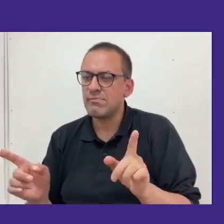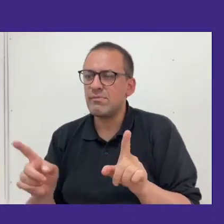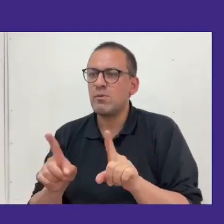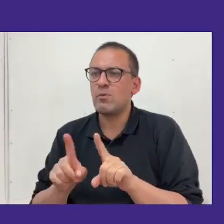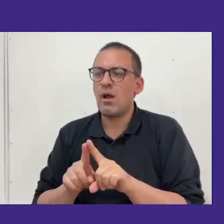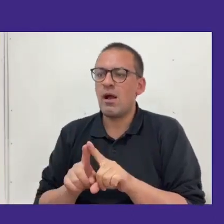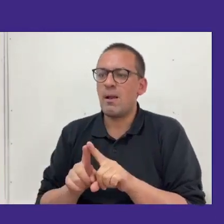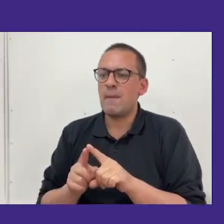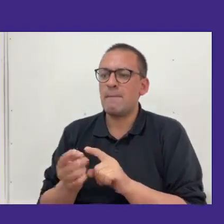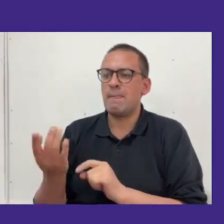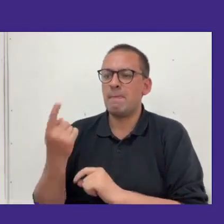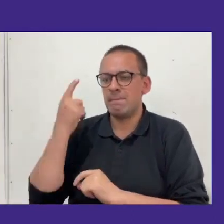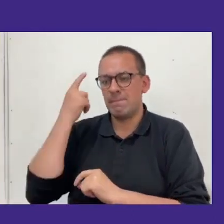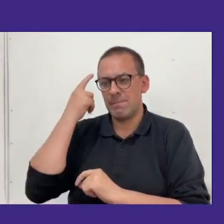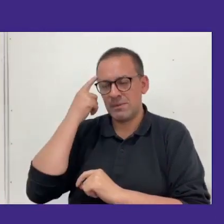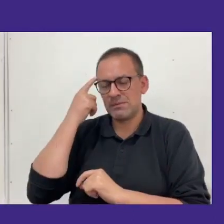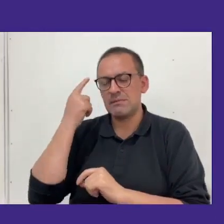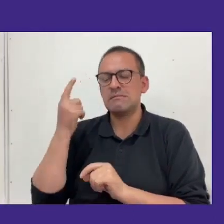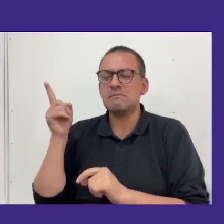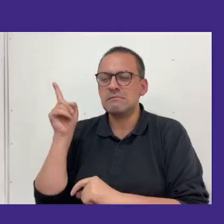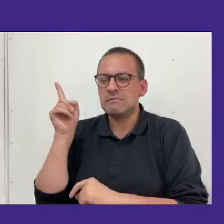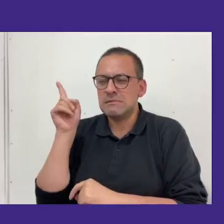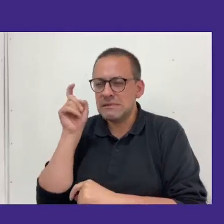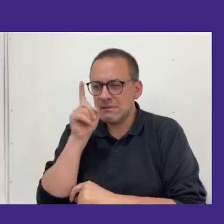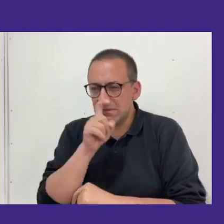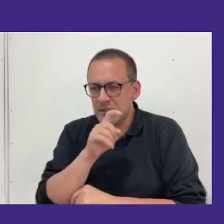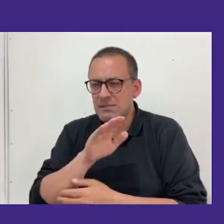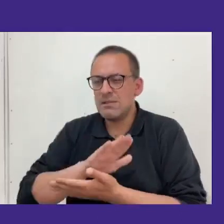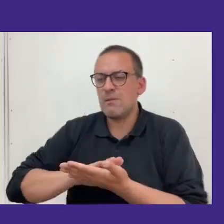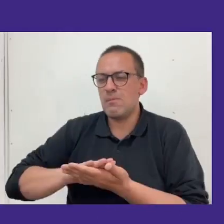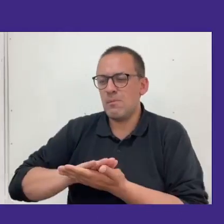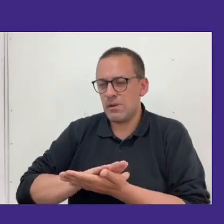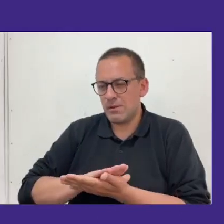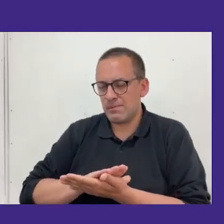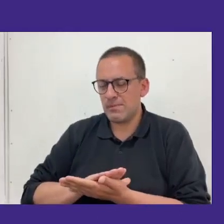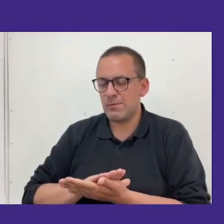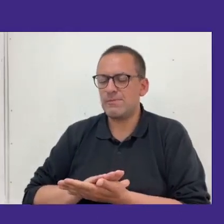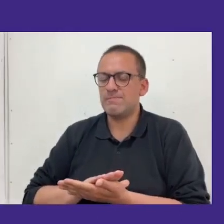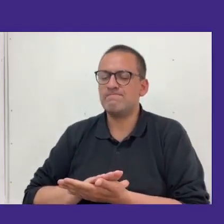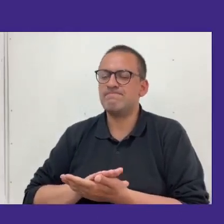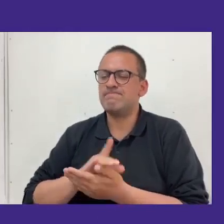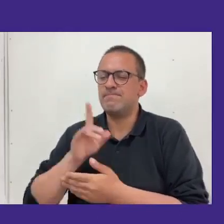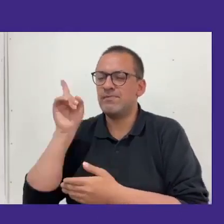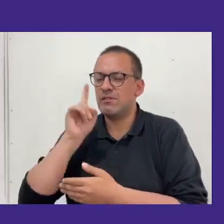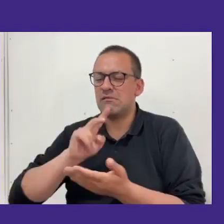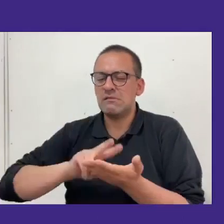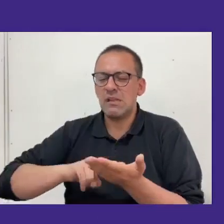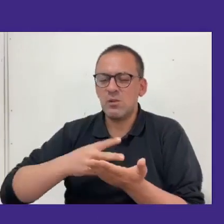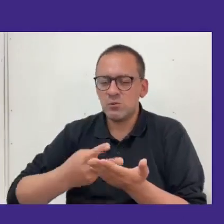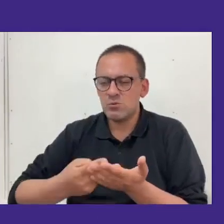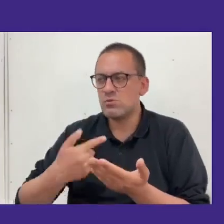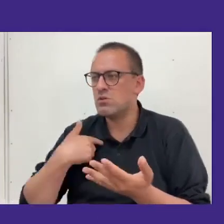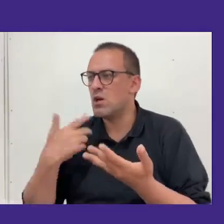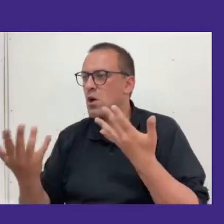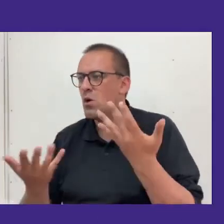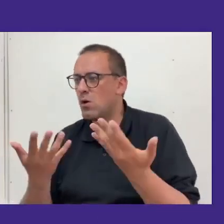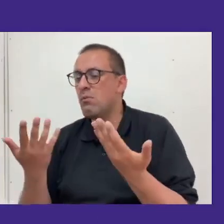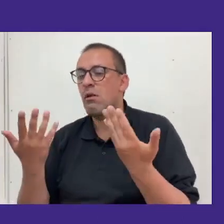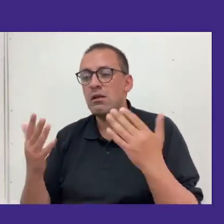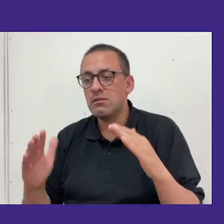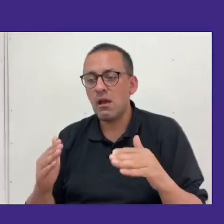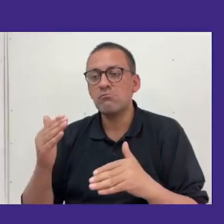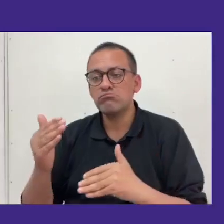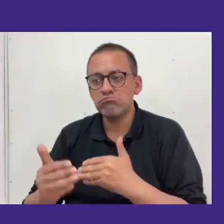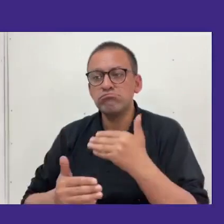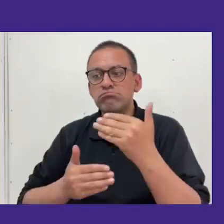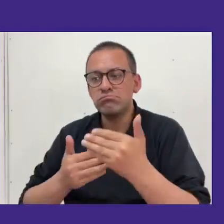momento se hizo un poco pesado por ejemplo cuando estábamos con la dificultad de las traducciones pero ahora que ya está viendo la